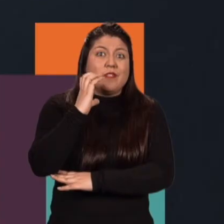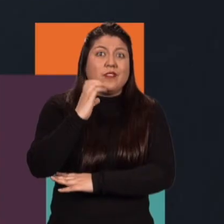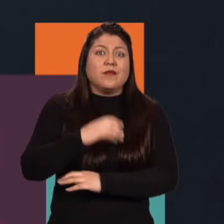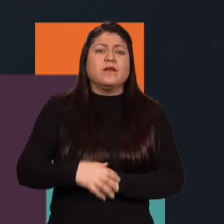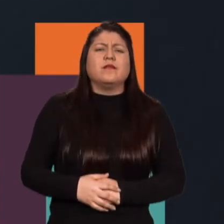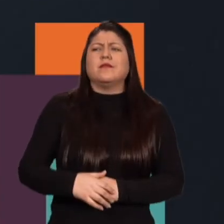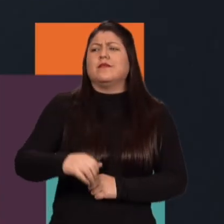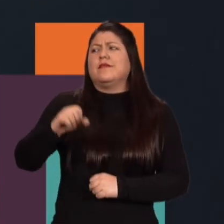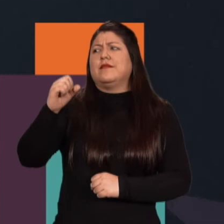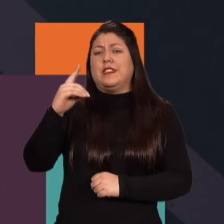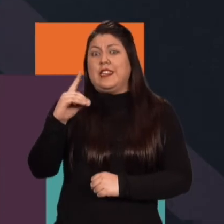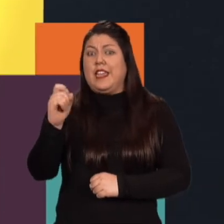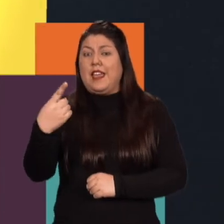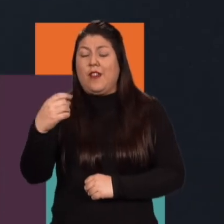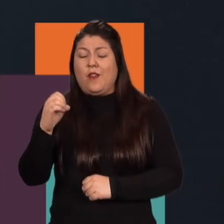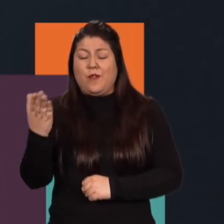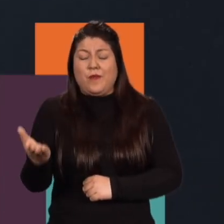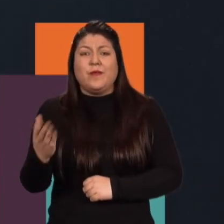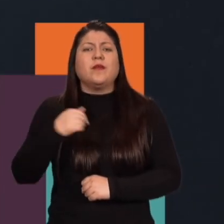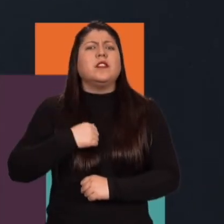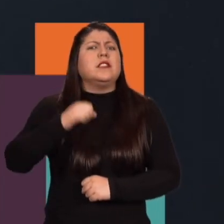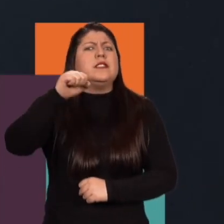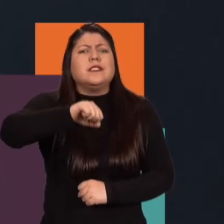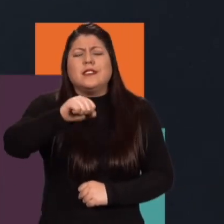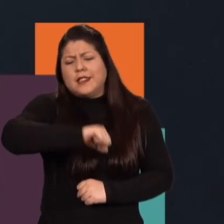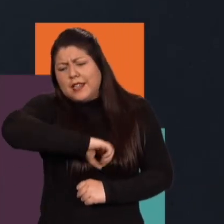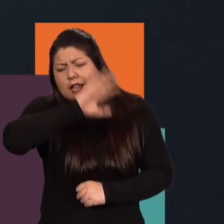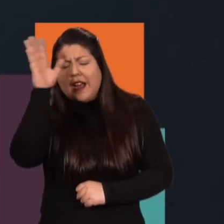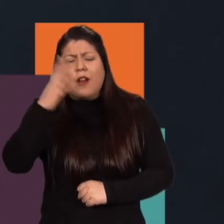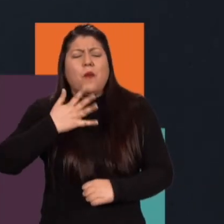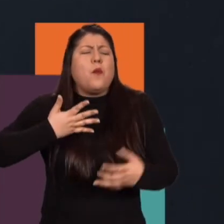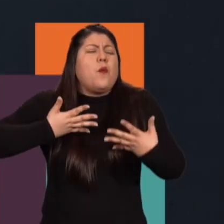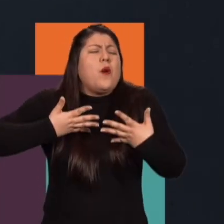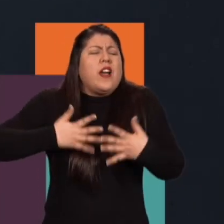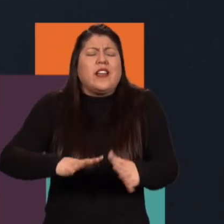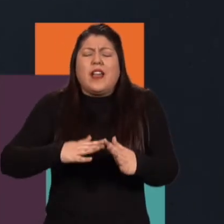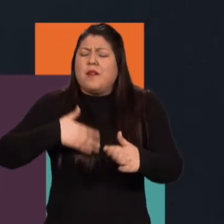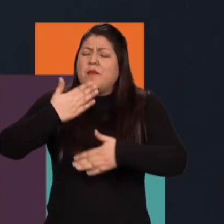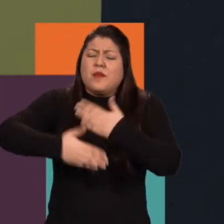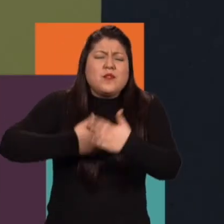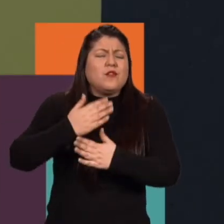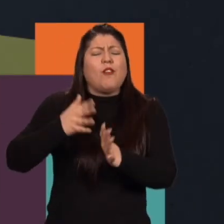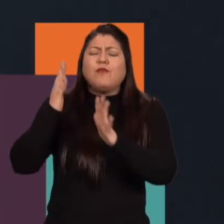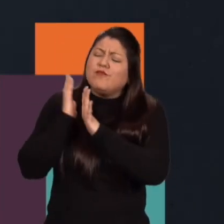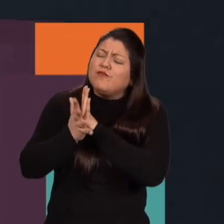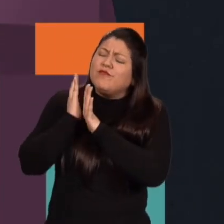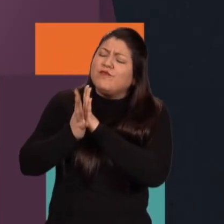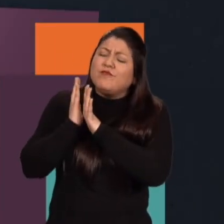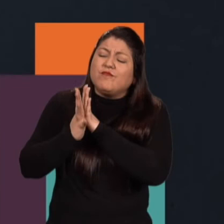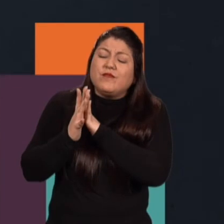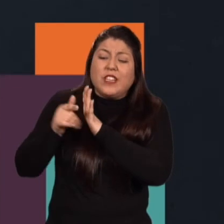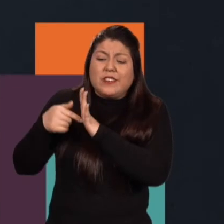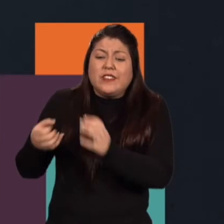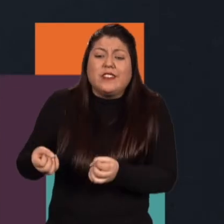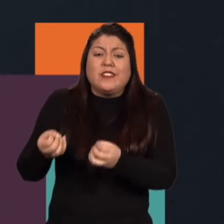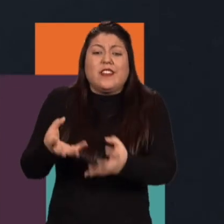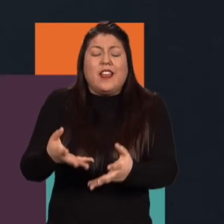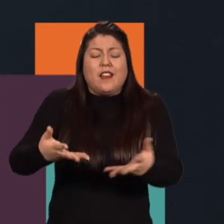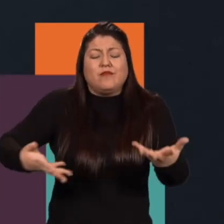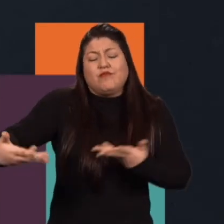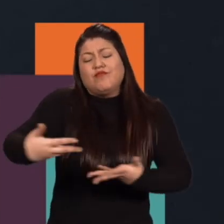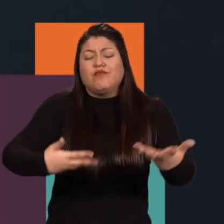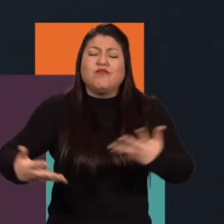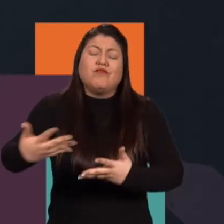si no totalmente totalmente yo creo que desde la ficción y desde cualquier discurso narrativo podemos construir país